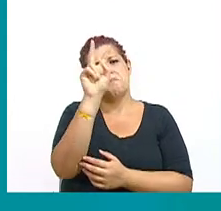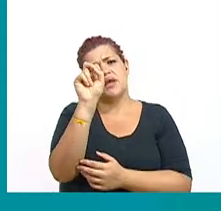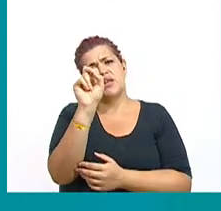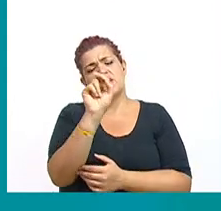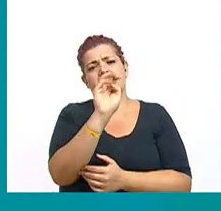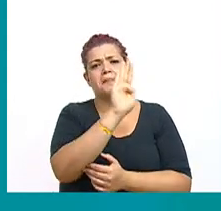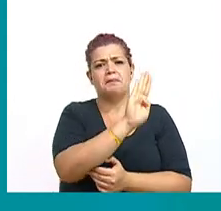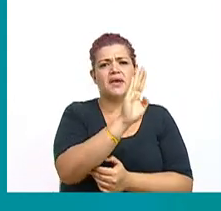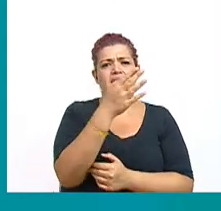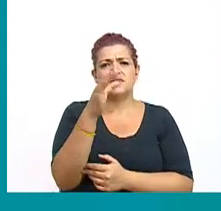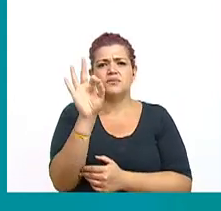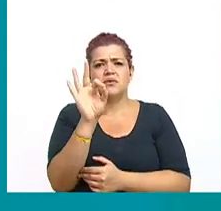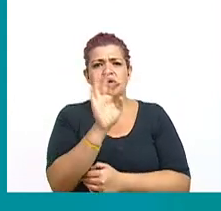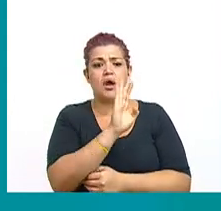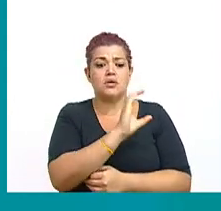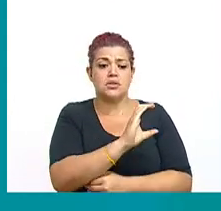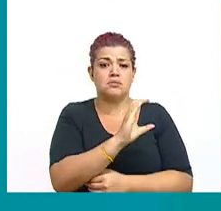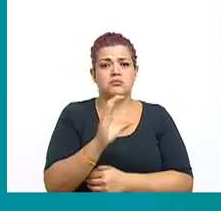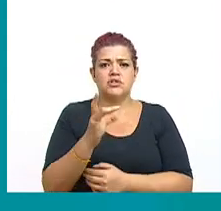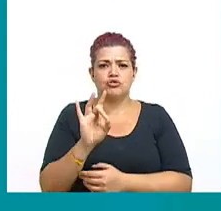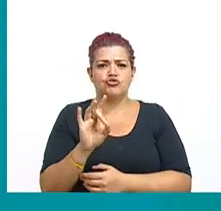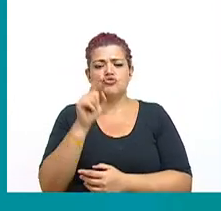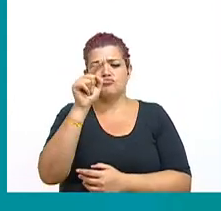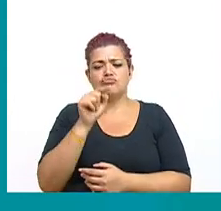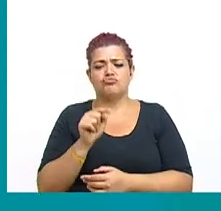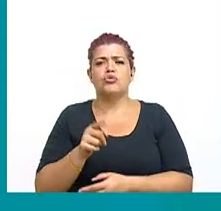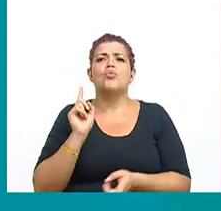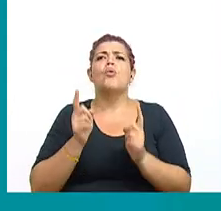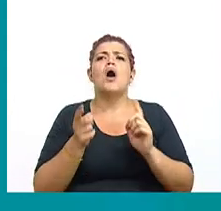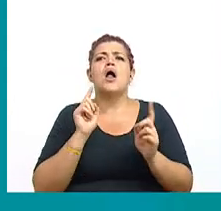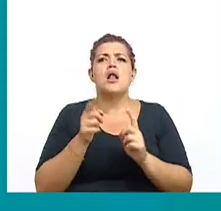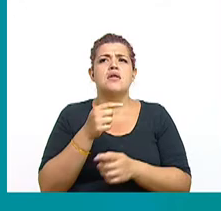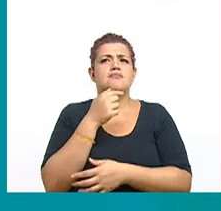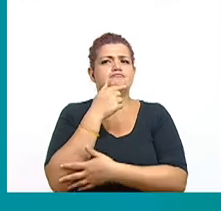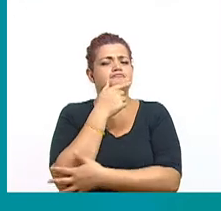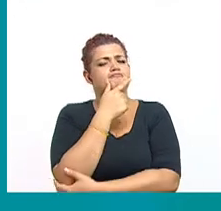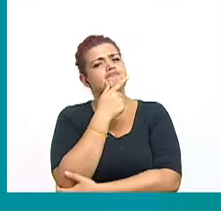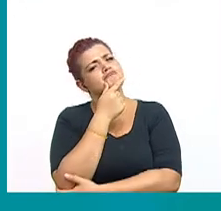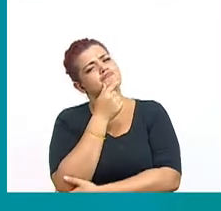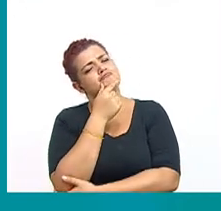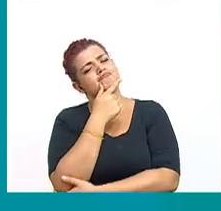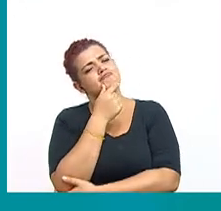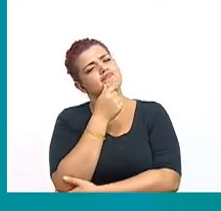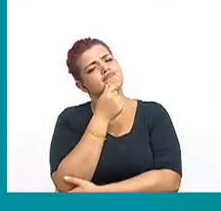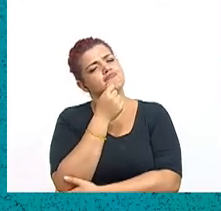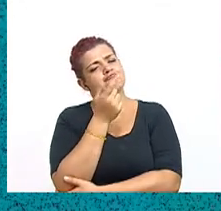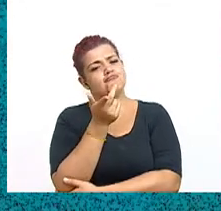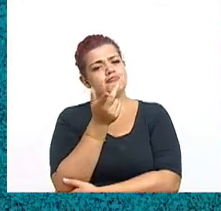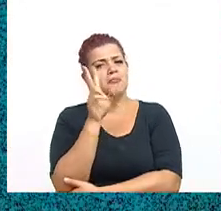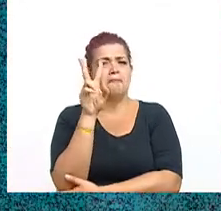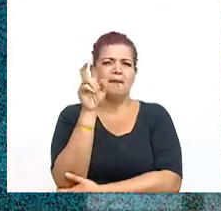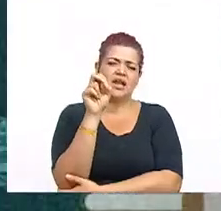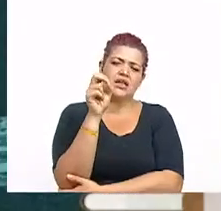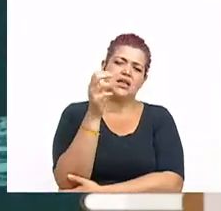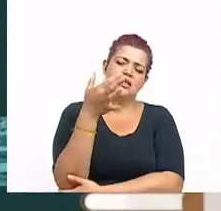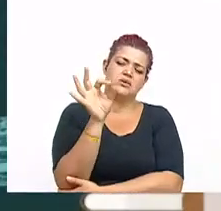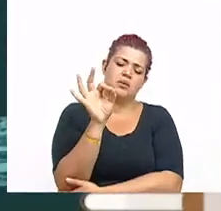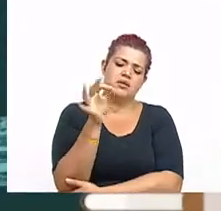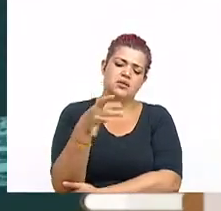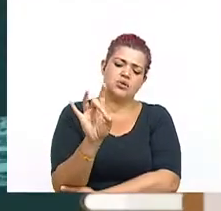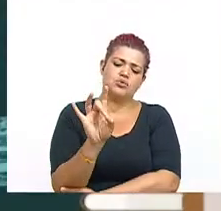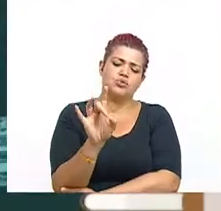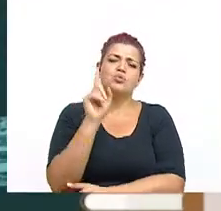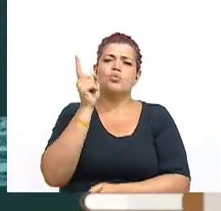o C, 18. Mire cómo estaba pensativo ahí, nuestro buen amigo. 20, 19 o